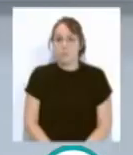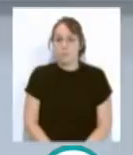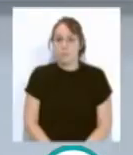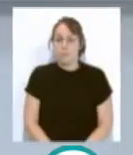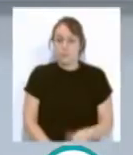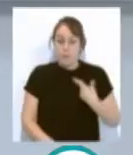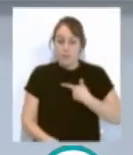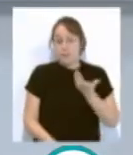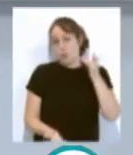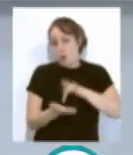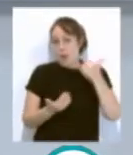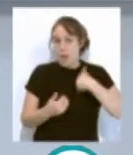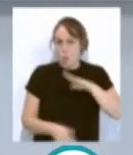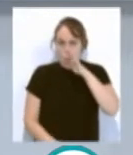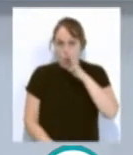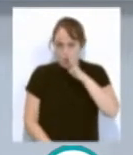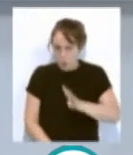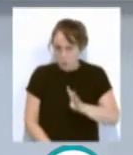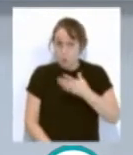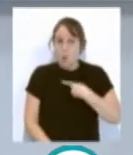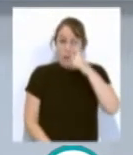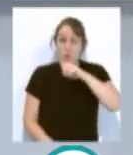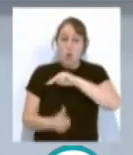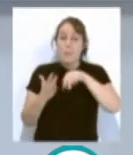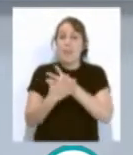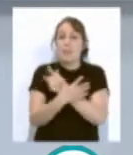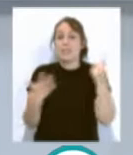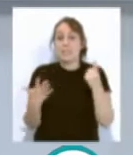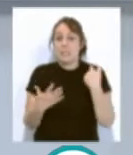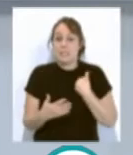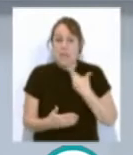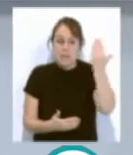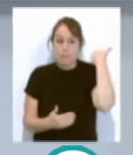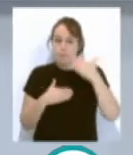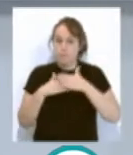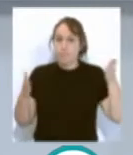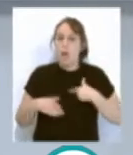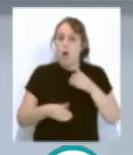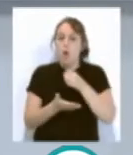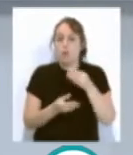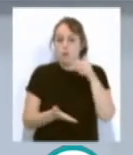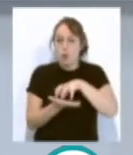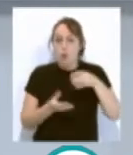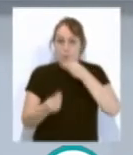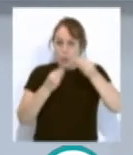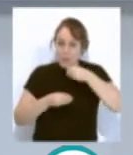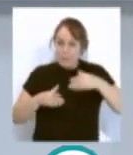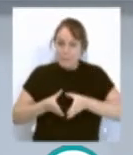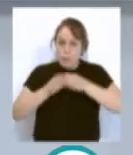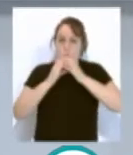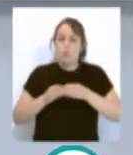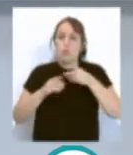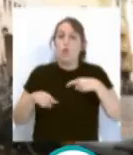Y se cumplen ya cuatro años desde que en 2016 se inaugurase el comedor para desayunos de la Asociación Calor en la Noche,